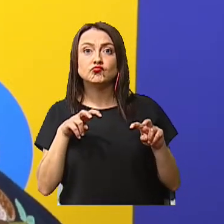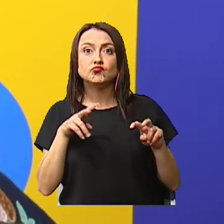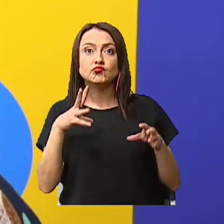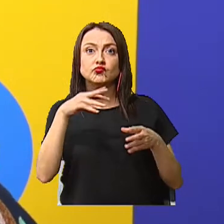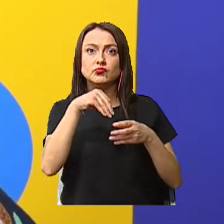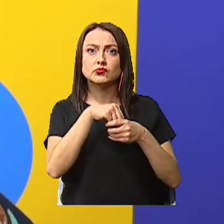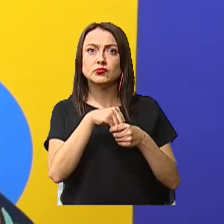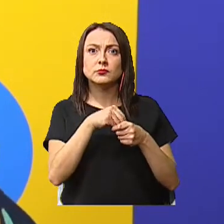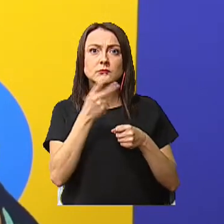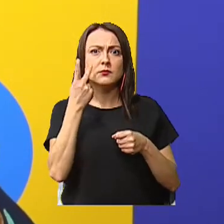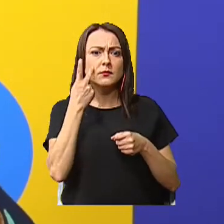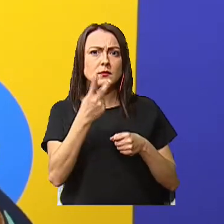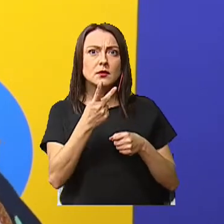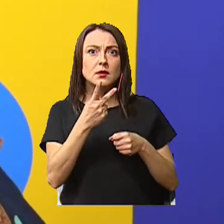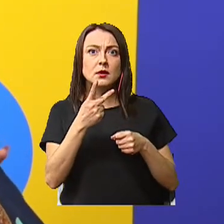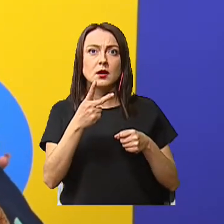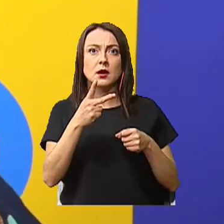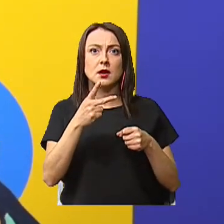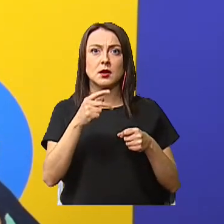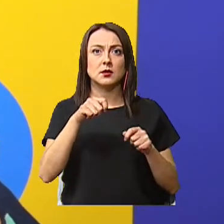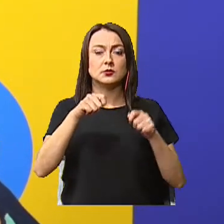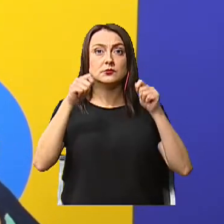maleta vamos a encontrar este traje.